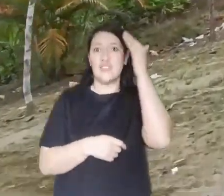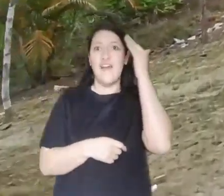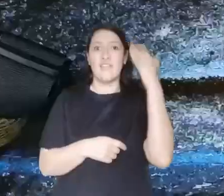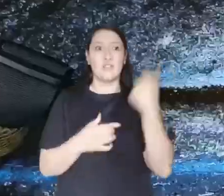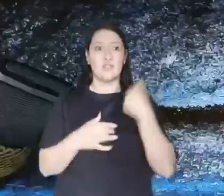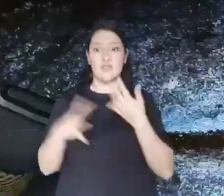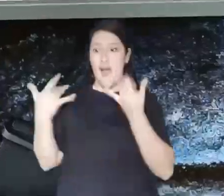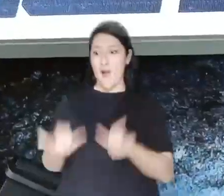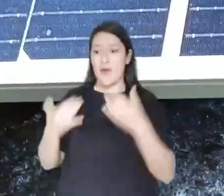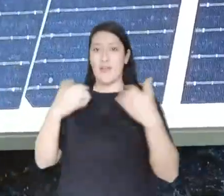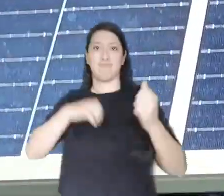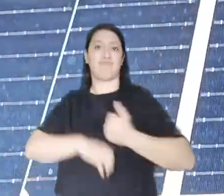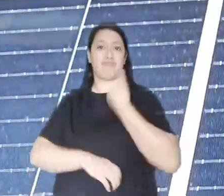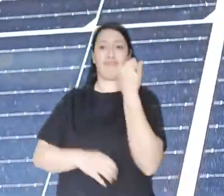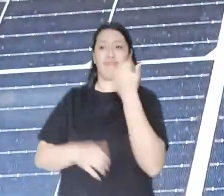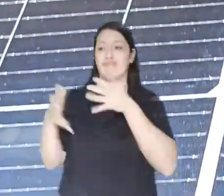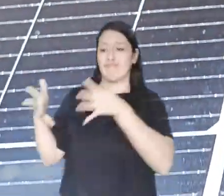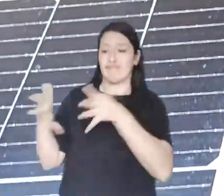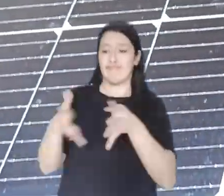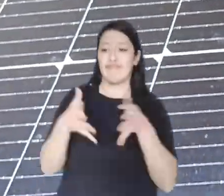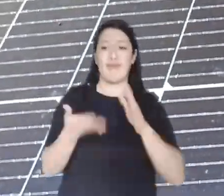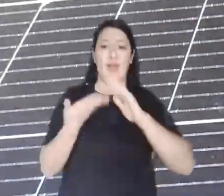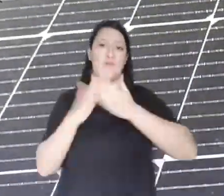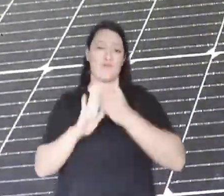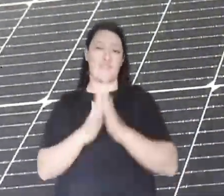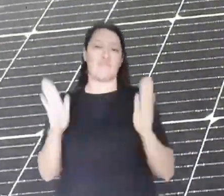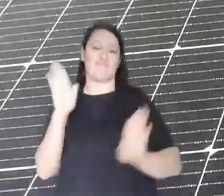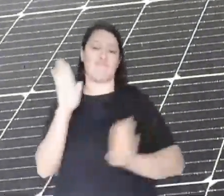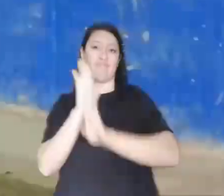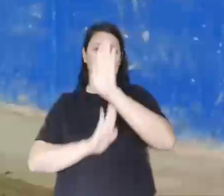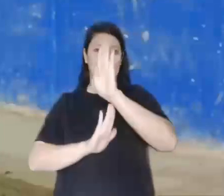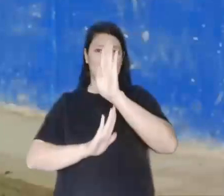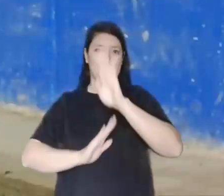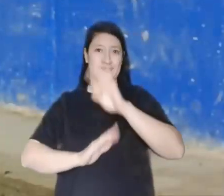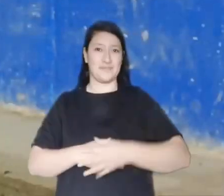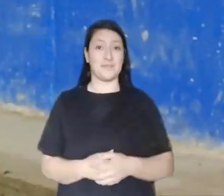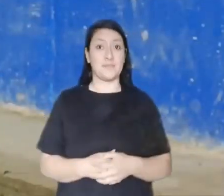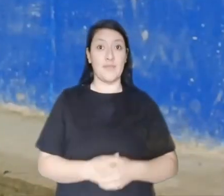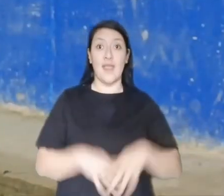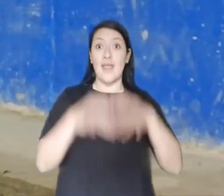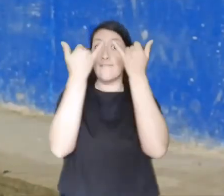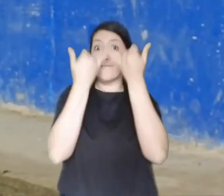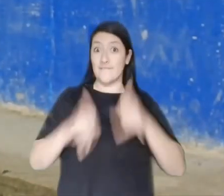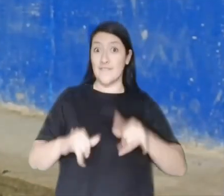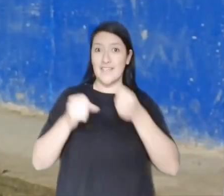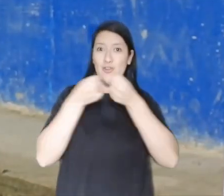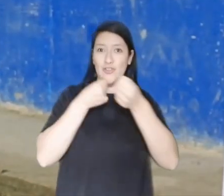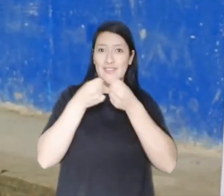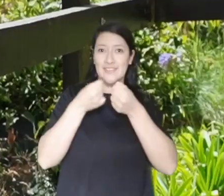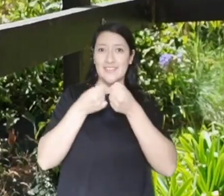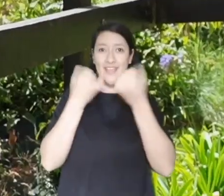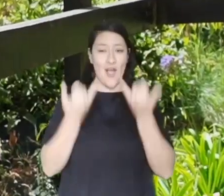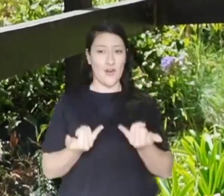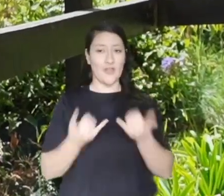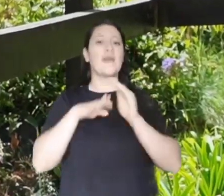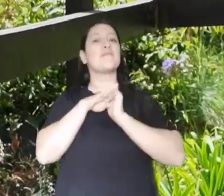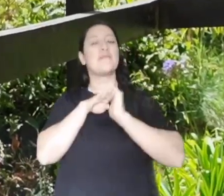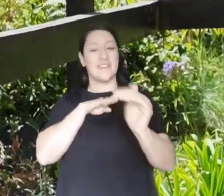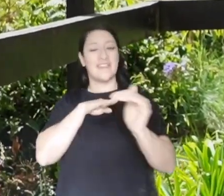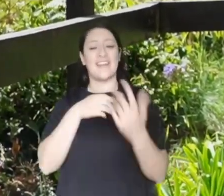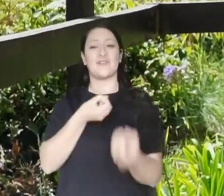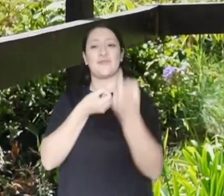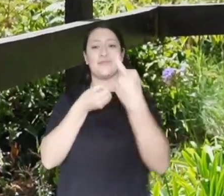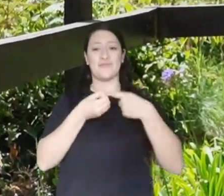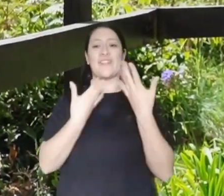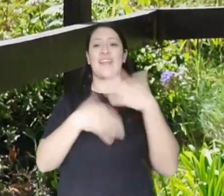saben, algunos profes, entonces eso nos va a servir como un beneficio para la comunidad. Llegamos al final